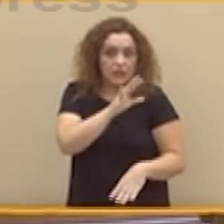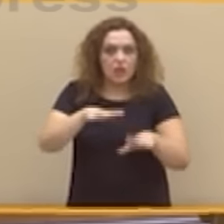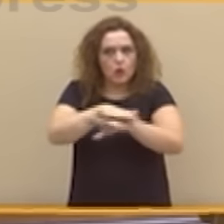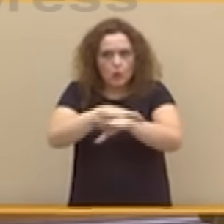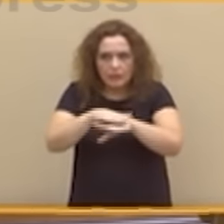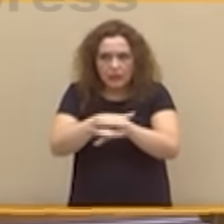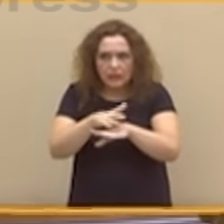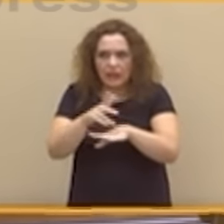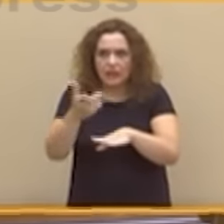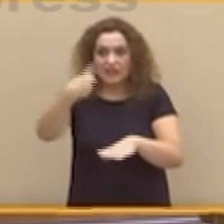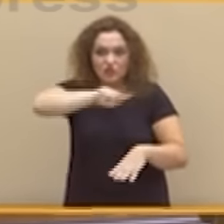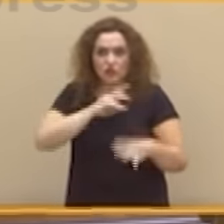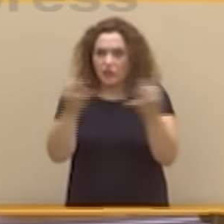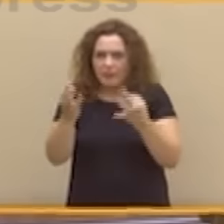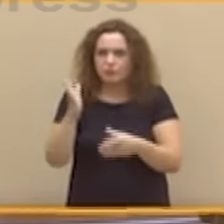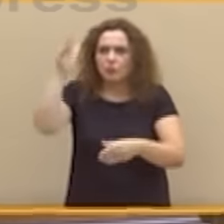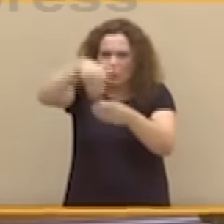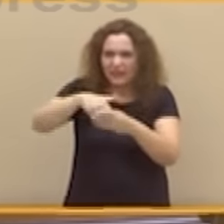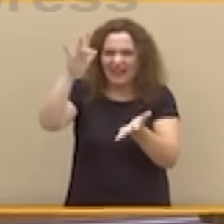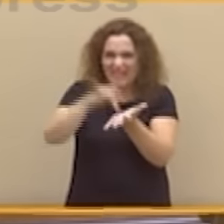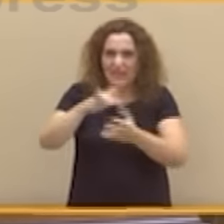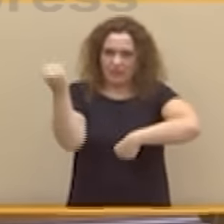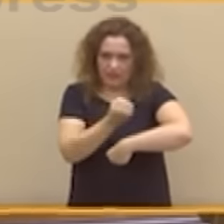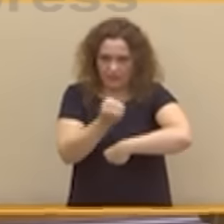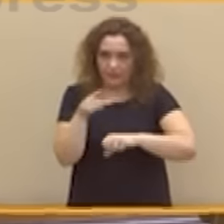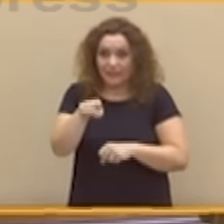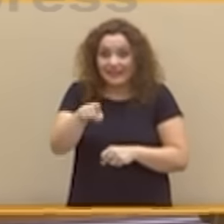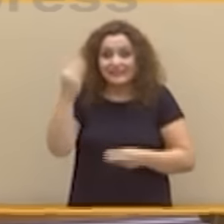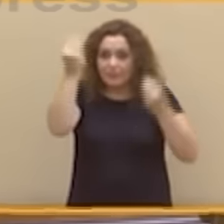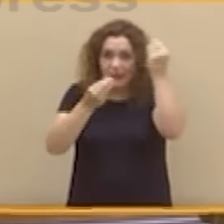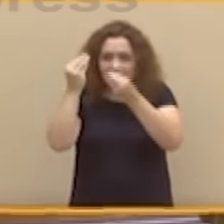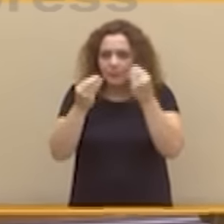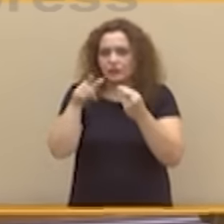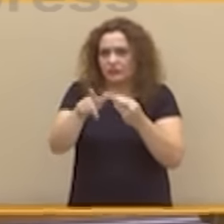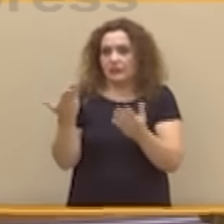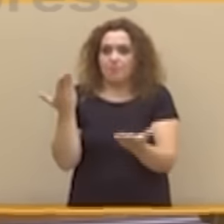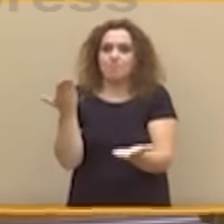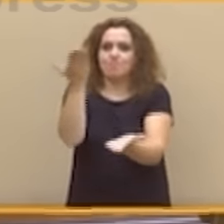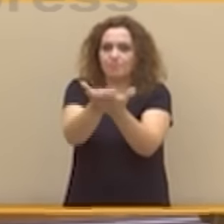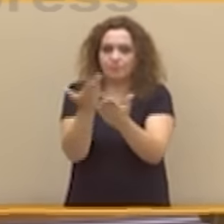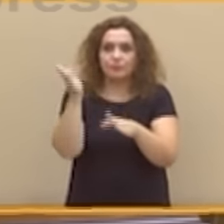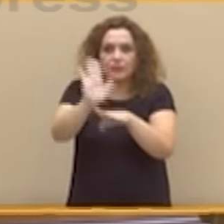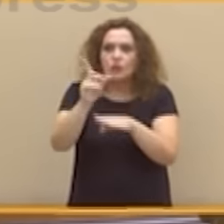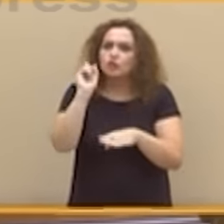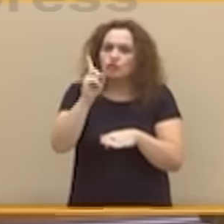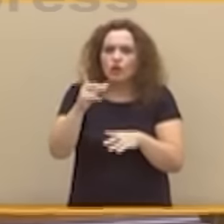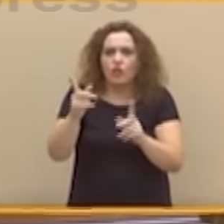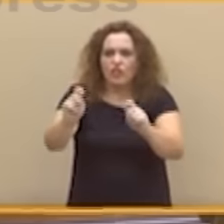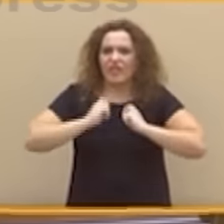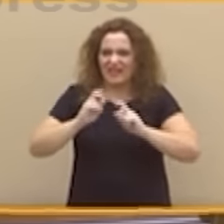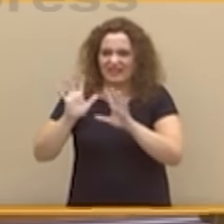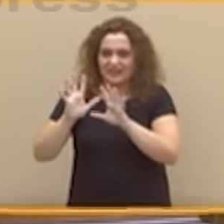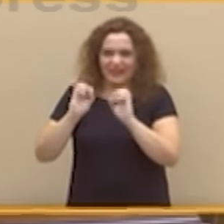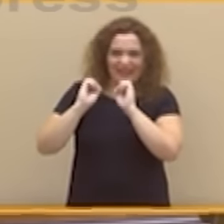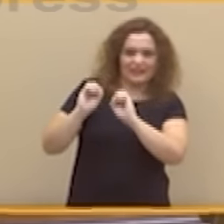Ese planteamiento, señorías, solo provoca rechazo, desafección en la política y abundan en los motivos para